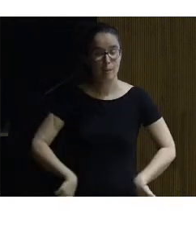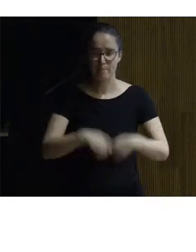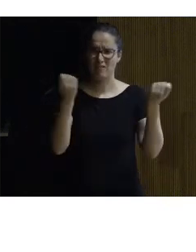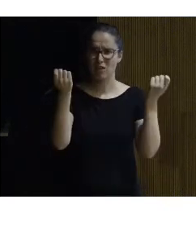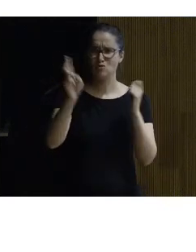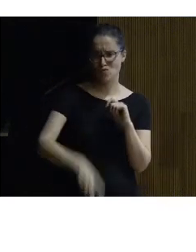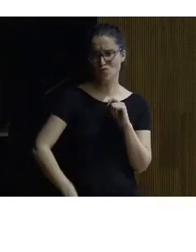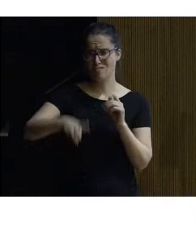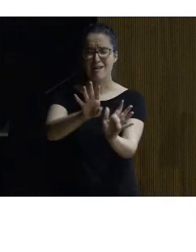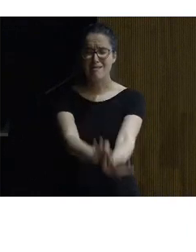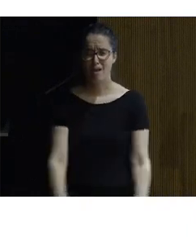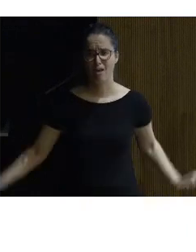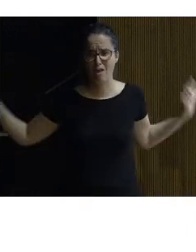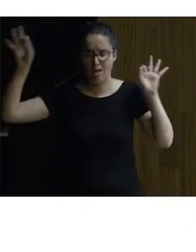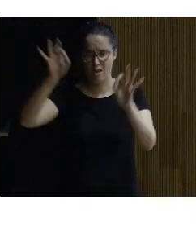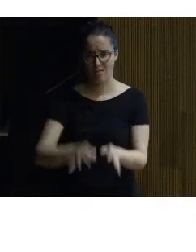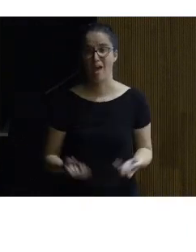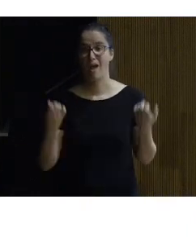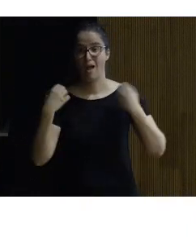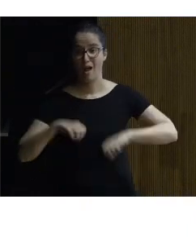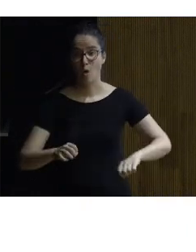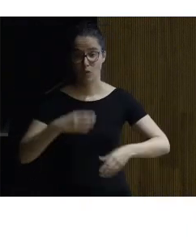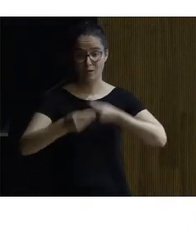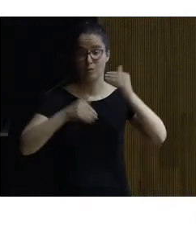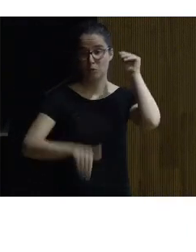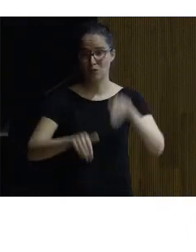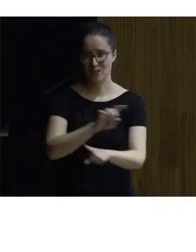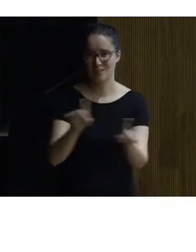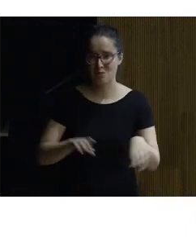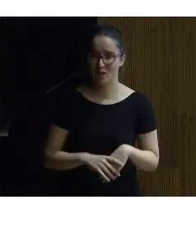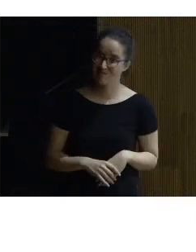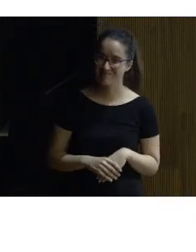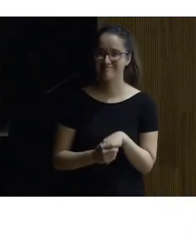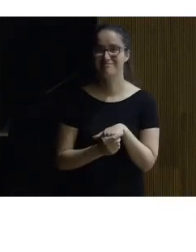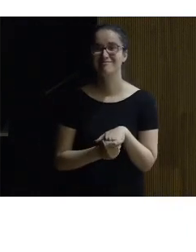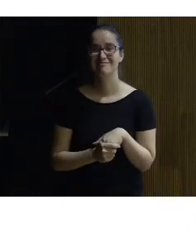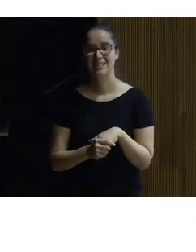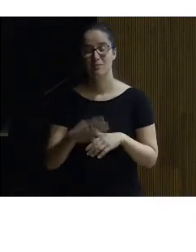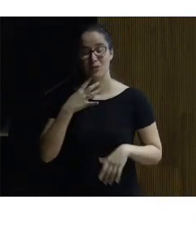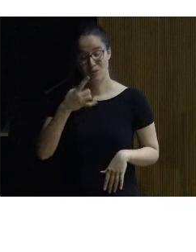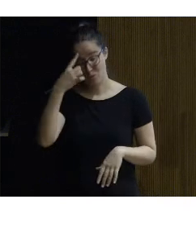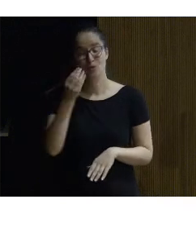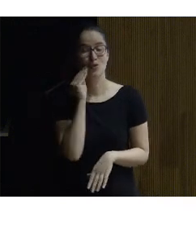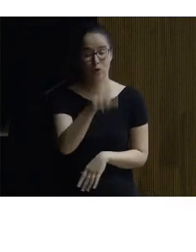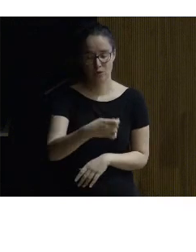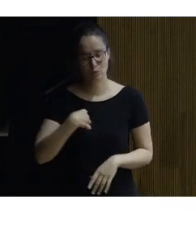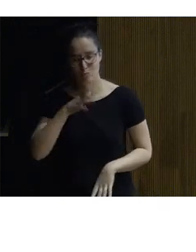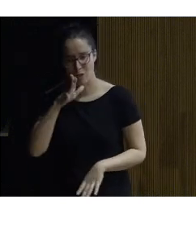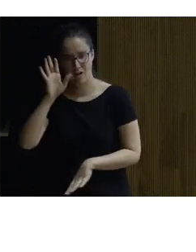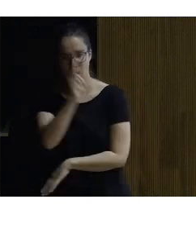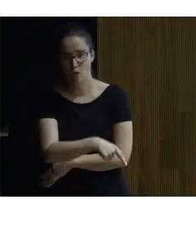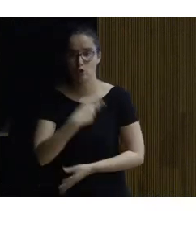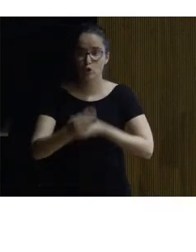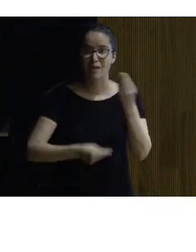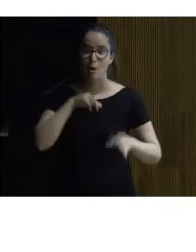estropea nada incluso cuando hacemos votaciones y le dije usted no tiene un pelo de tonto y dice tiene usted razón yo estoy haciendo